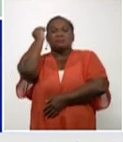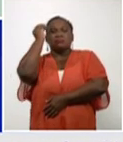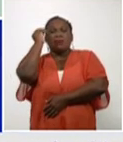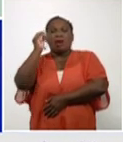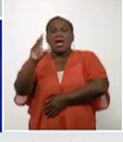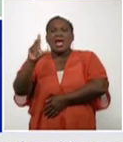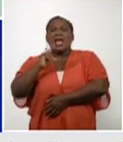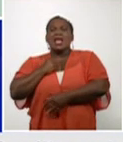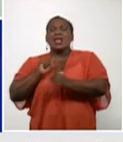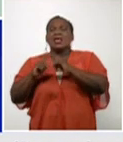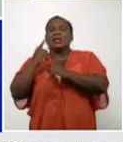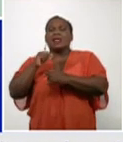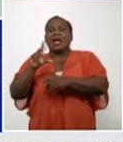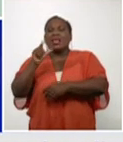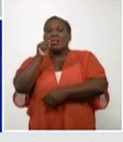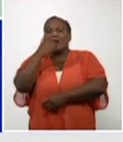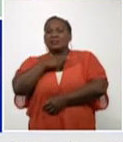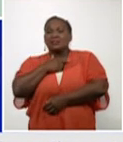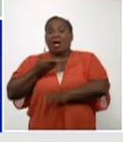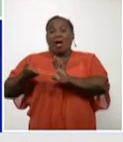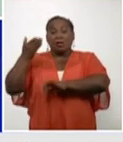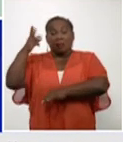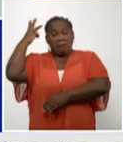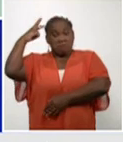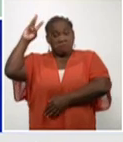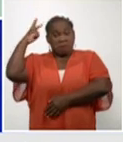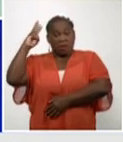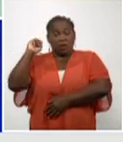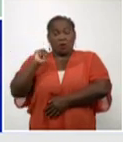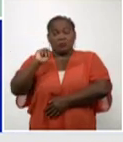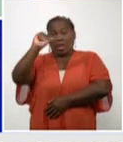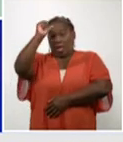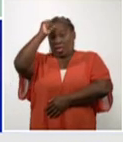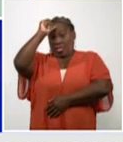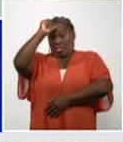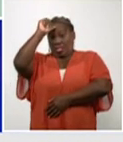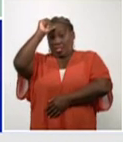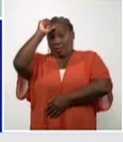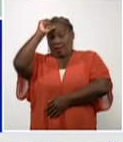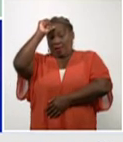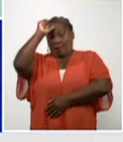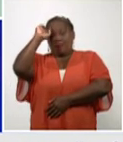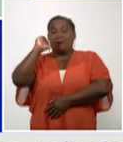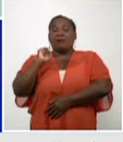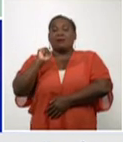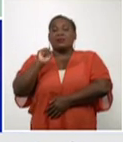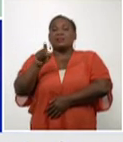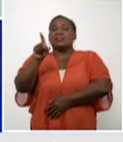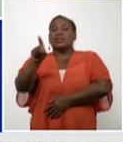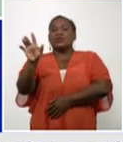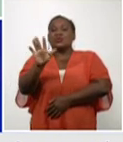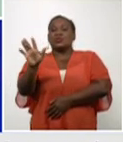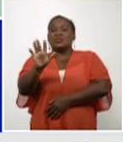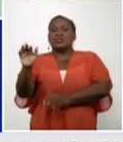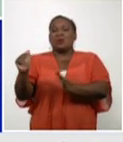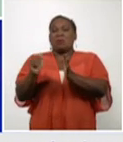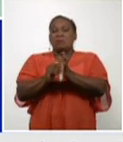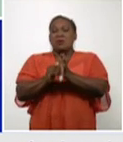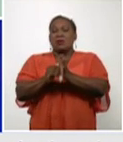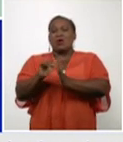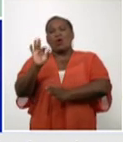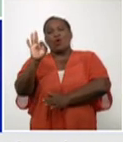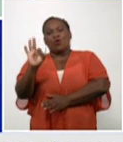de todos los países. La India con un número de 155.836